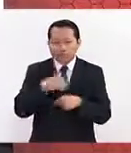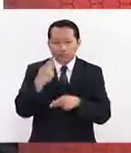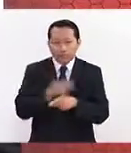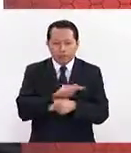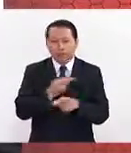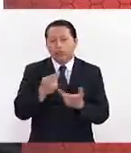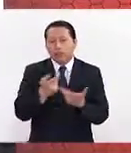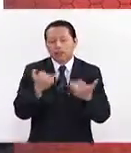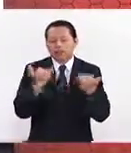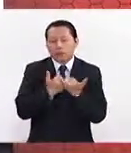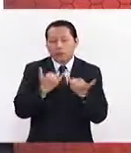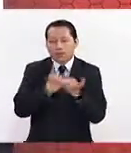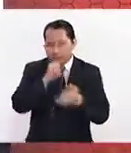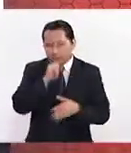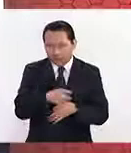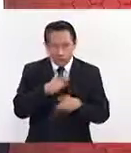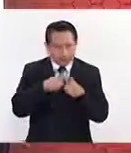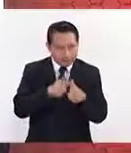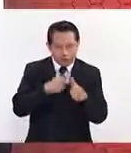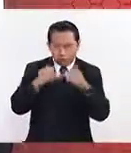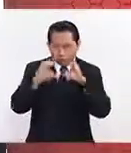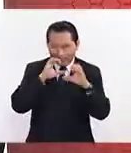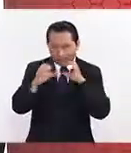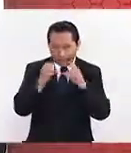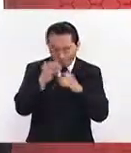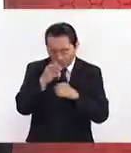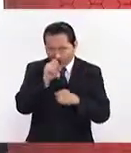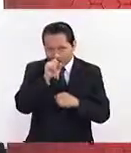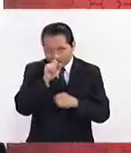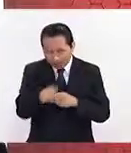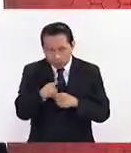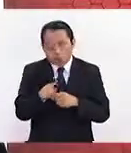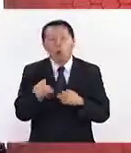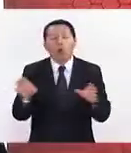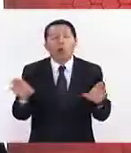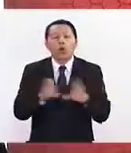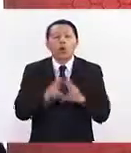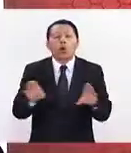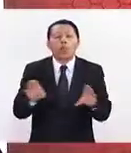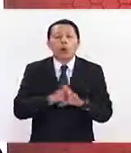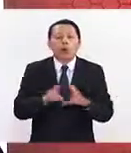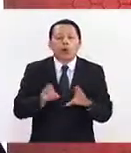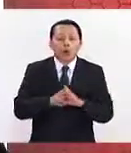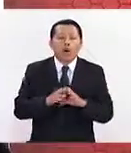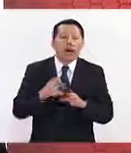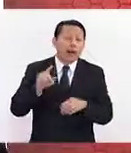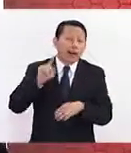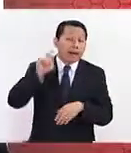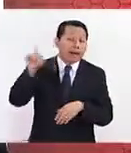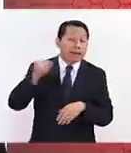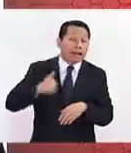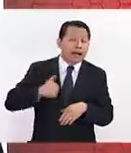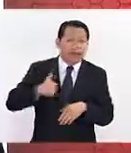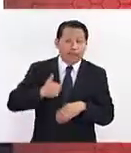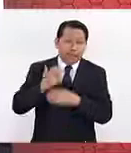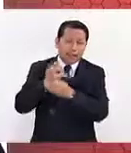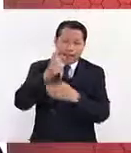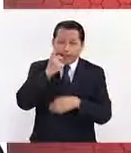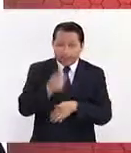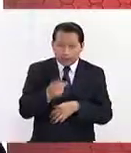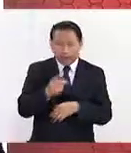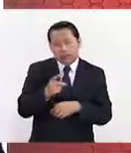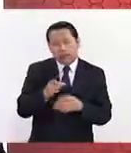sucede y mantendremos la comunicación contigo para ver qué se dice allá en Canadá, en este país